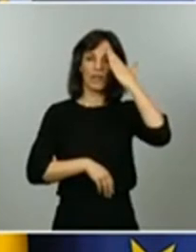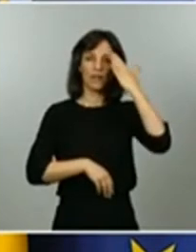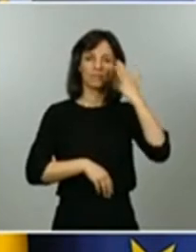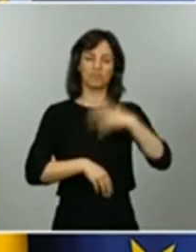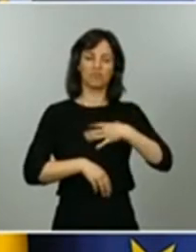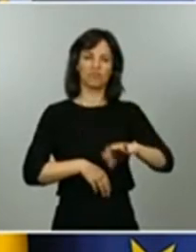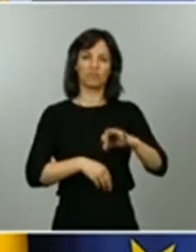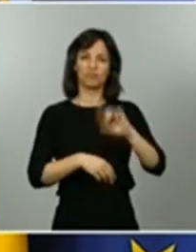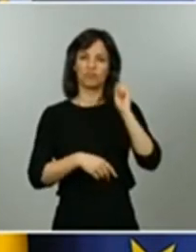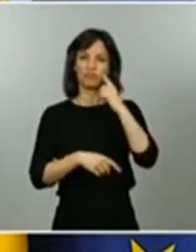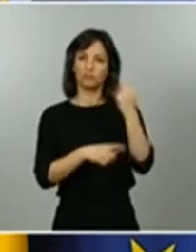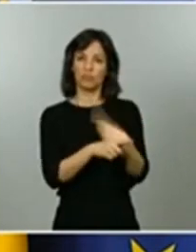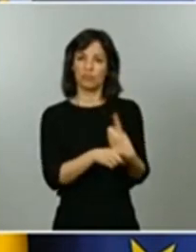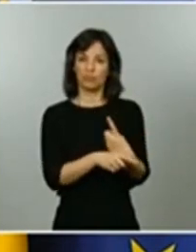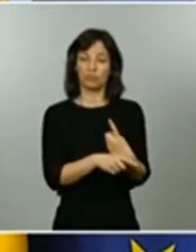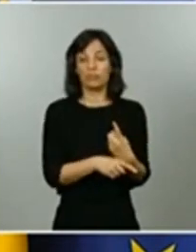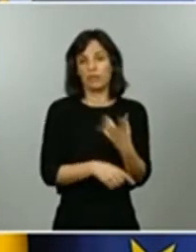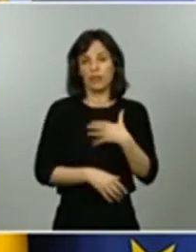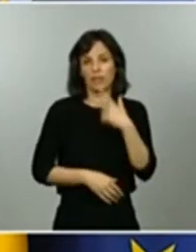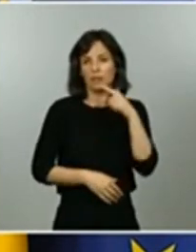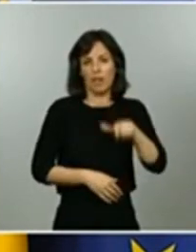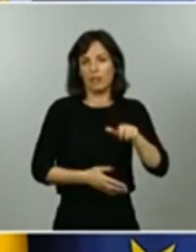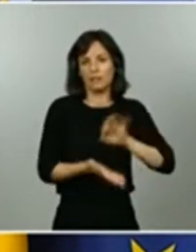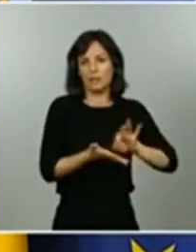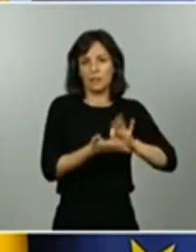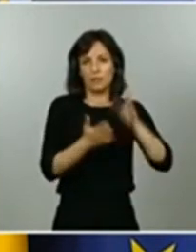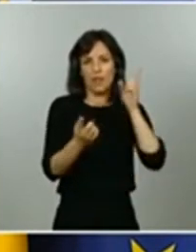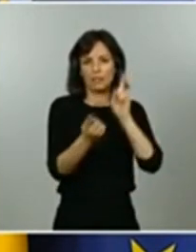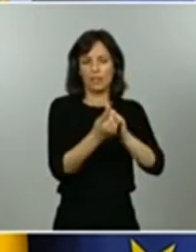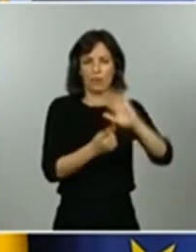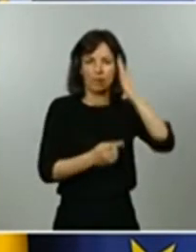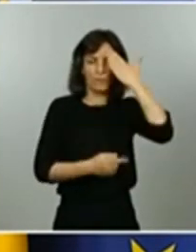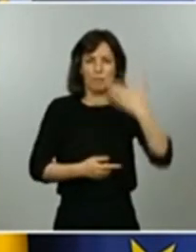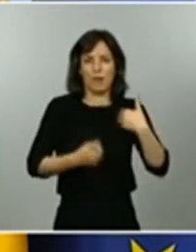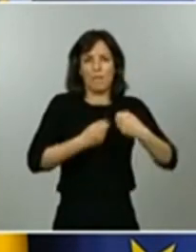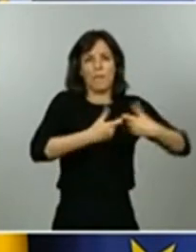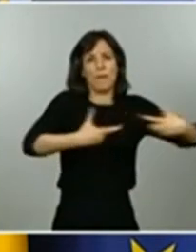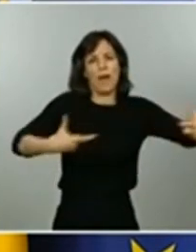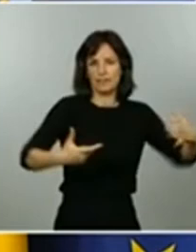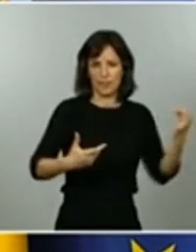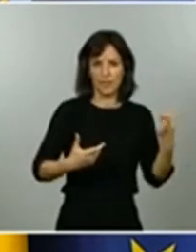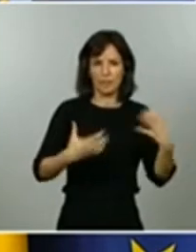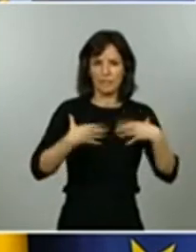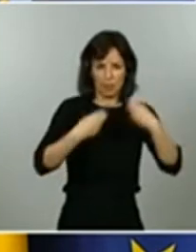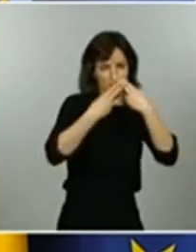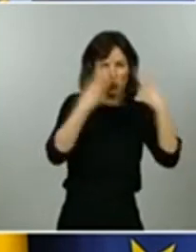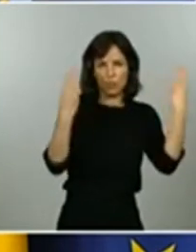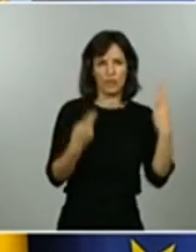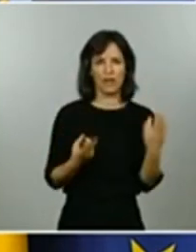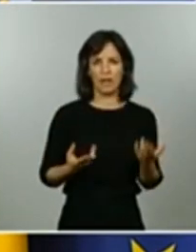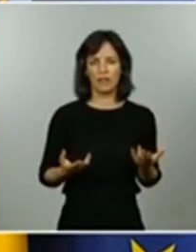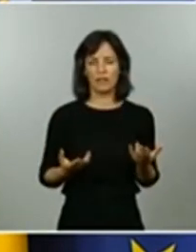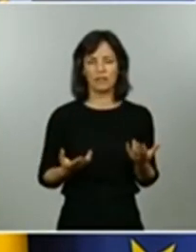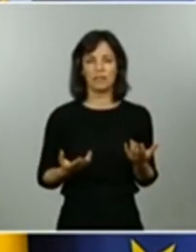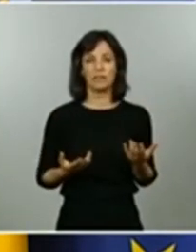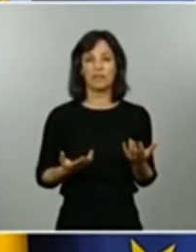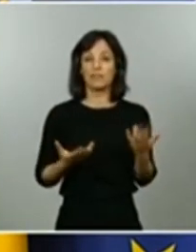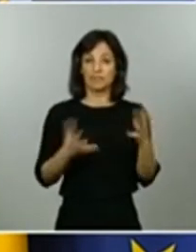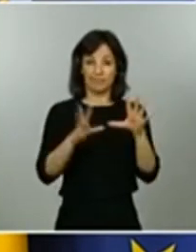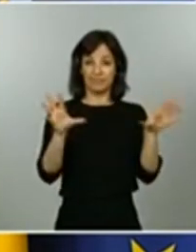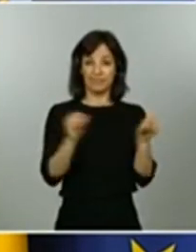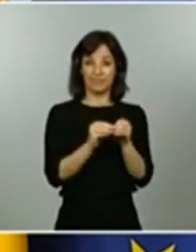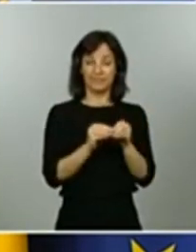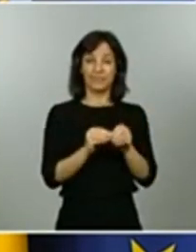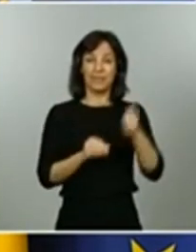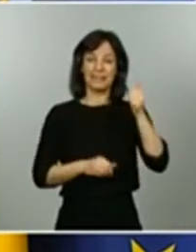refuerzo importante de los servicios de atención primaria y de salud pública es la capacidad fundamentalmente de hacer